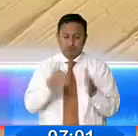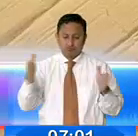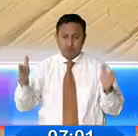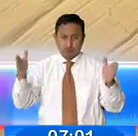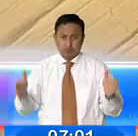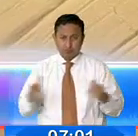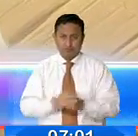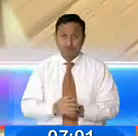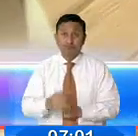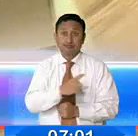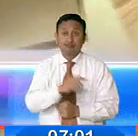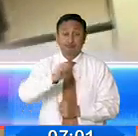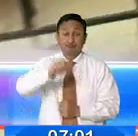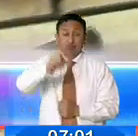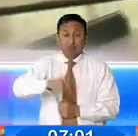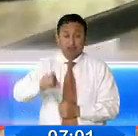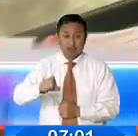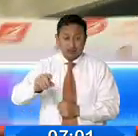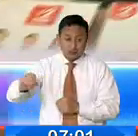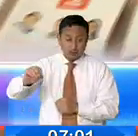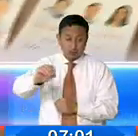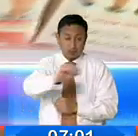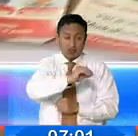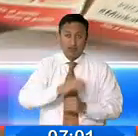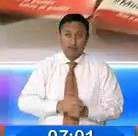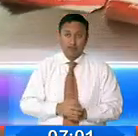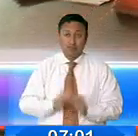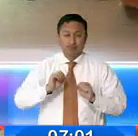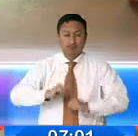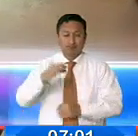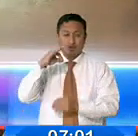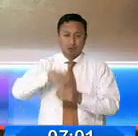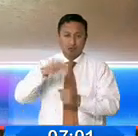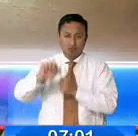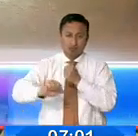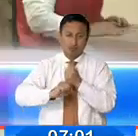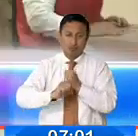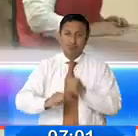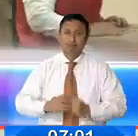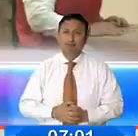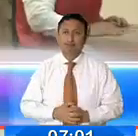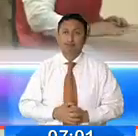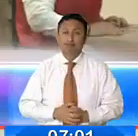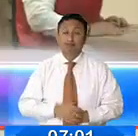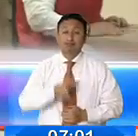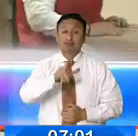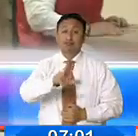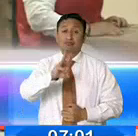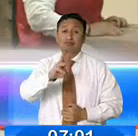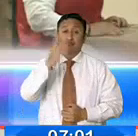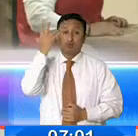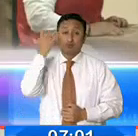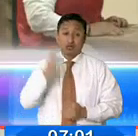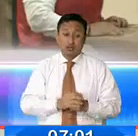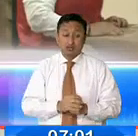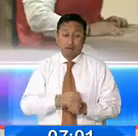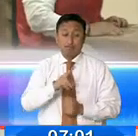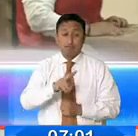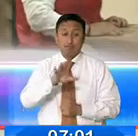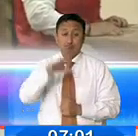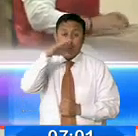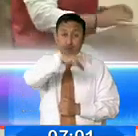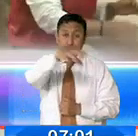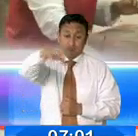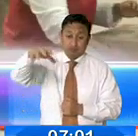candidatos, para convencer a los electores y ganarse el voto popular. Son 36 días y son 24 provincias,